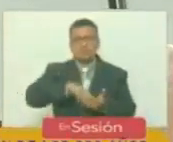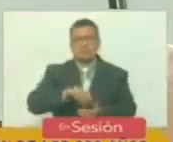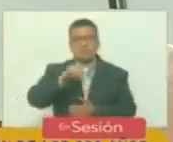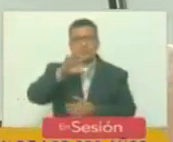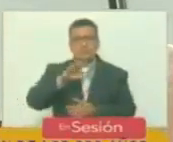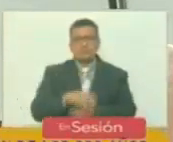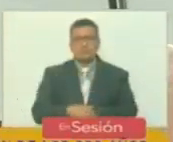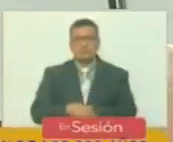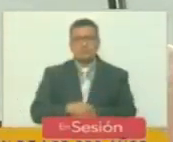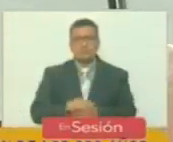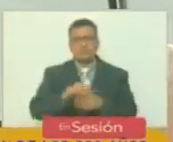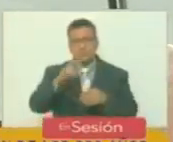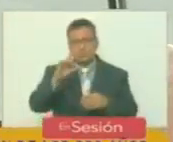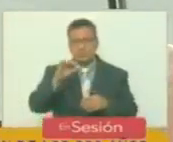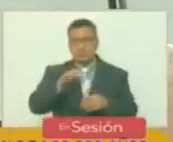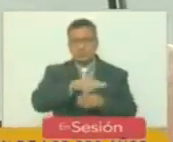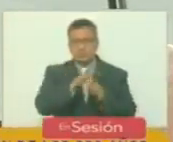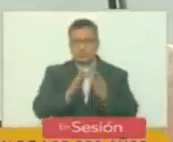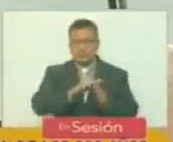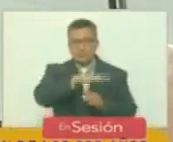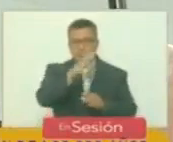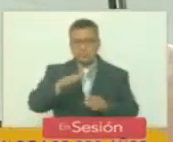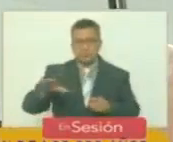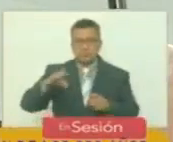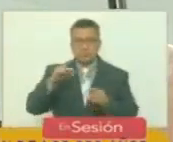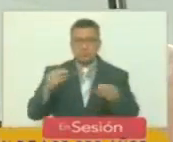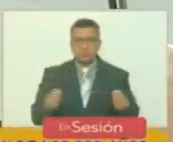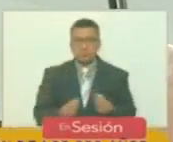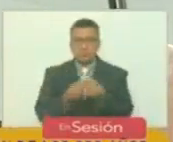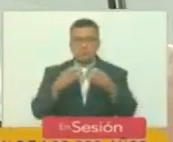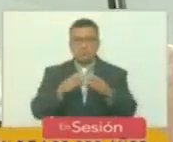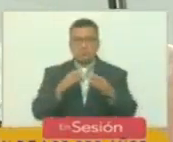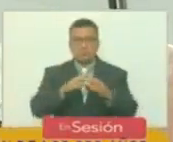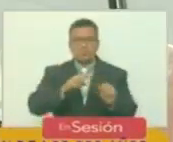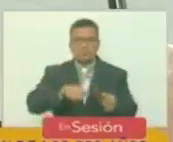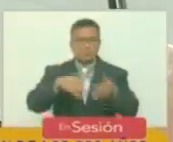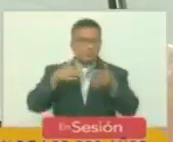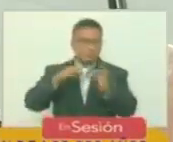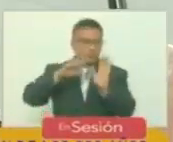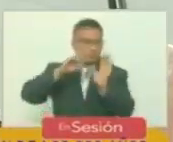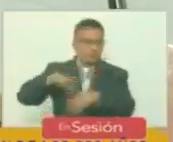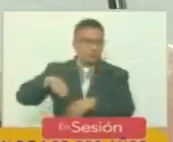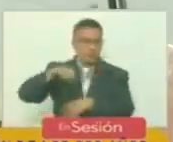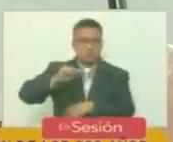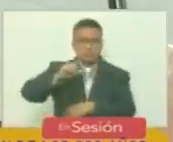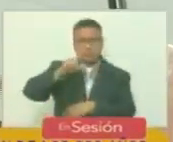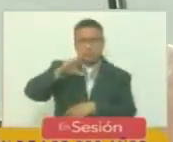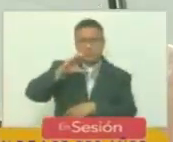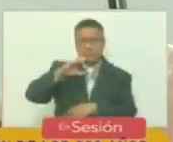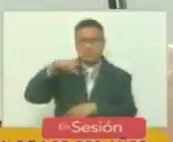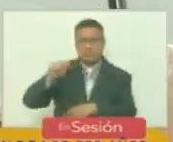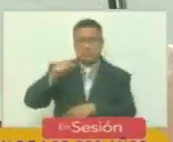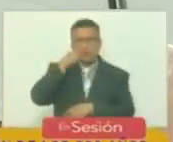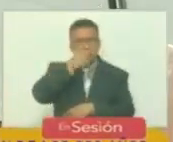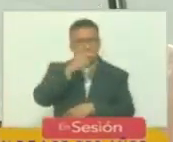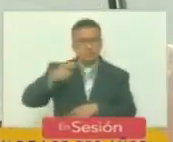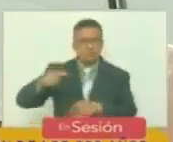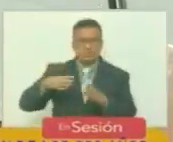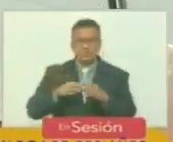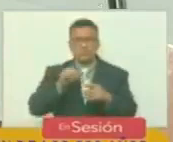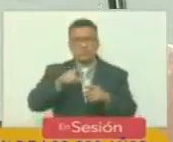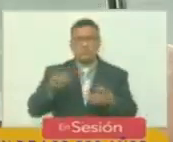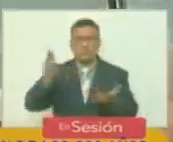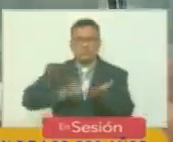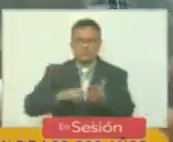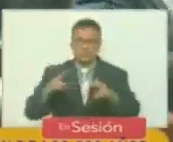en Mar de Plata cuando juntos le dijimos al carajo al alca ese pueblo esos pueblos que de